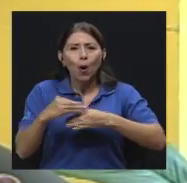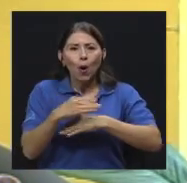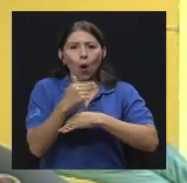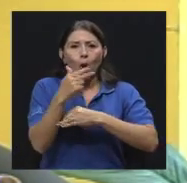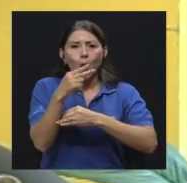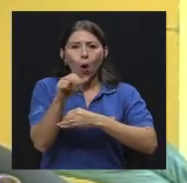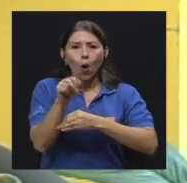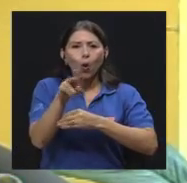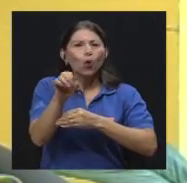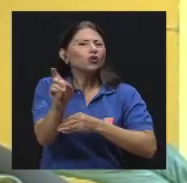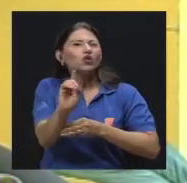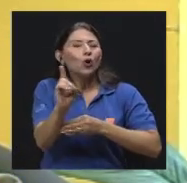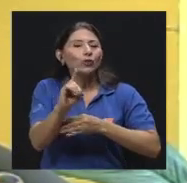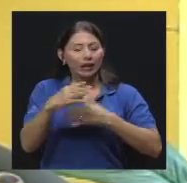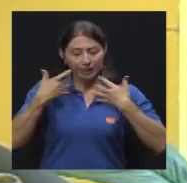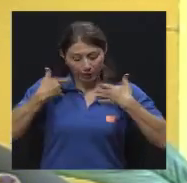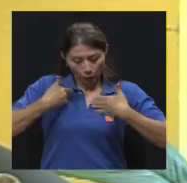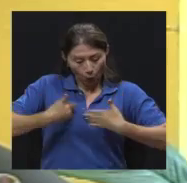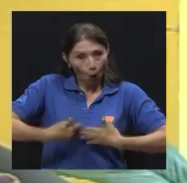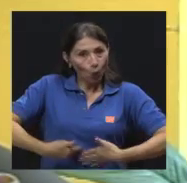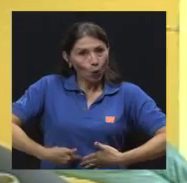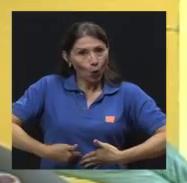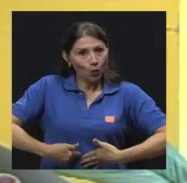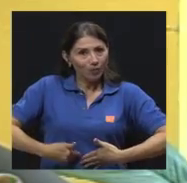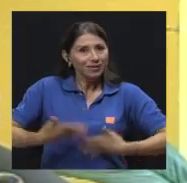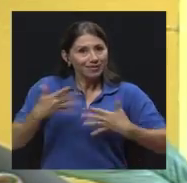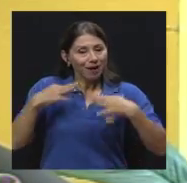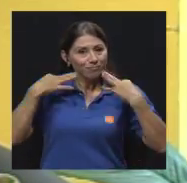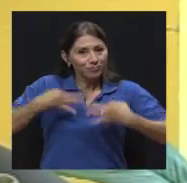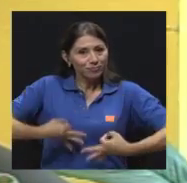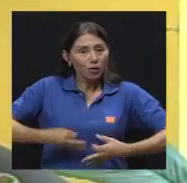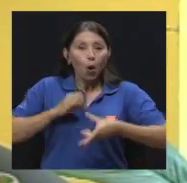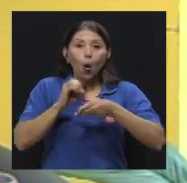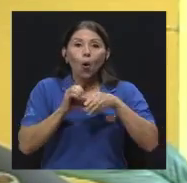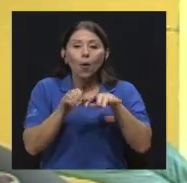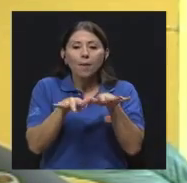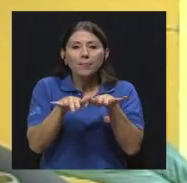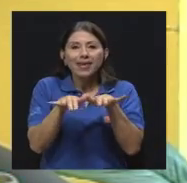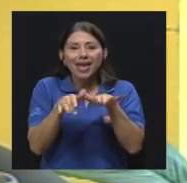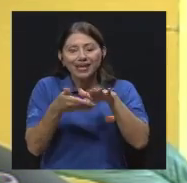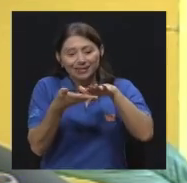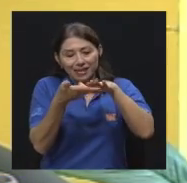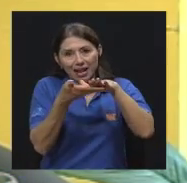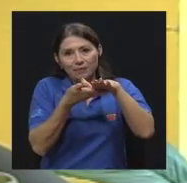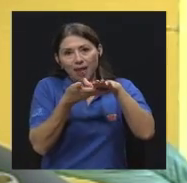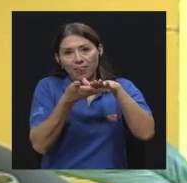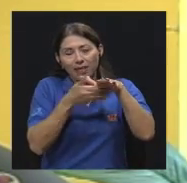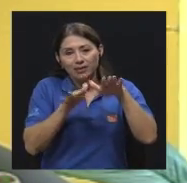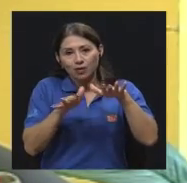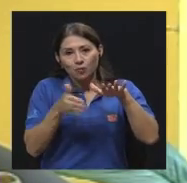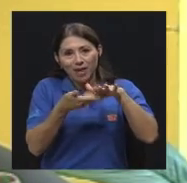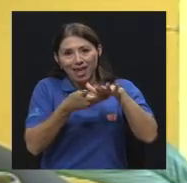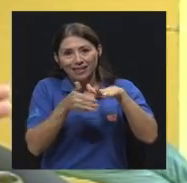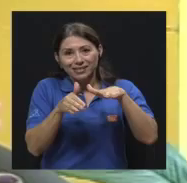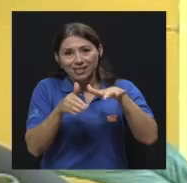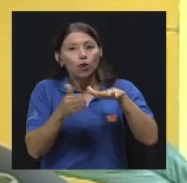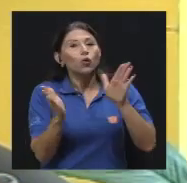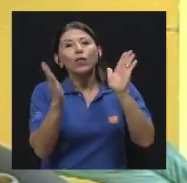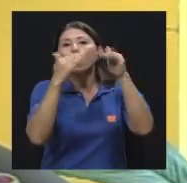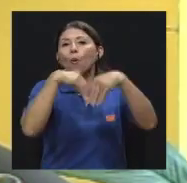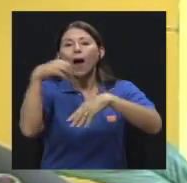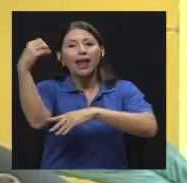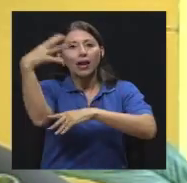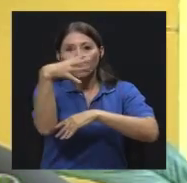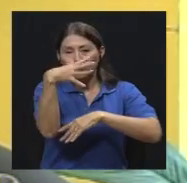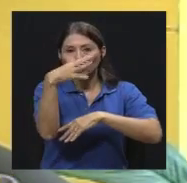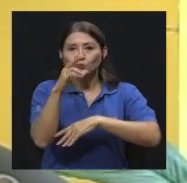generalmente, ¿verdad? Tronco, partes que no están cubiertas, en los pies, en las plantas de los pies, donde no nos pega la